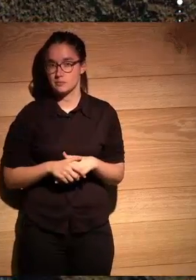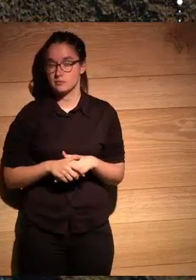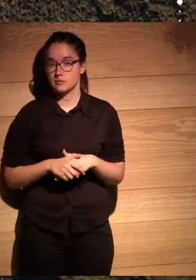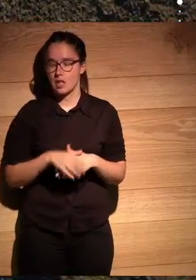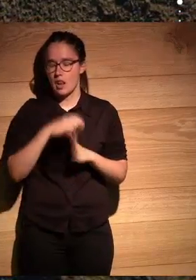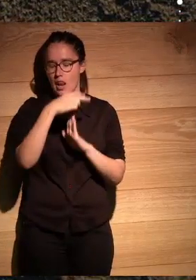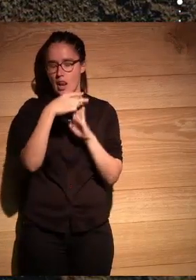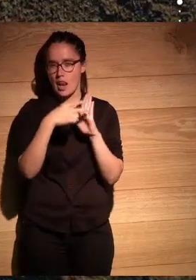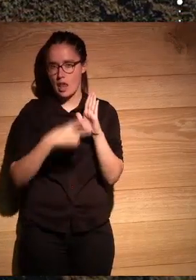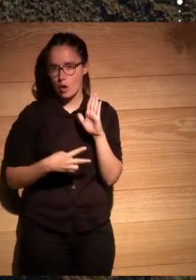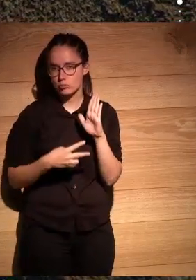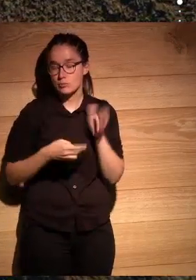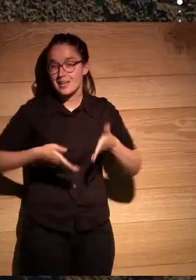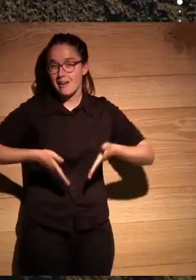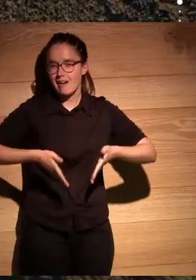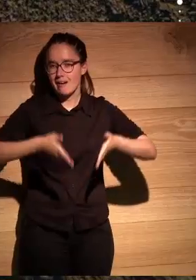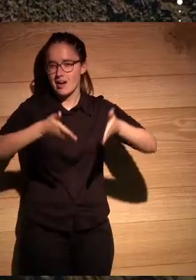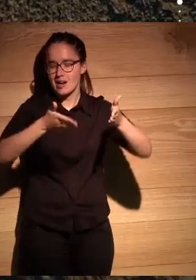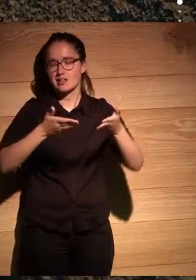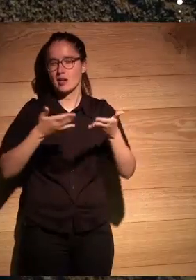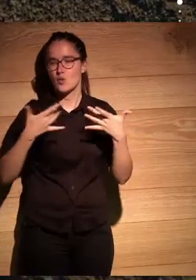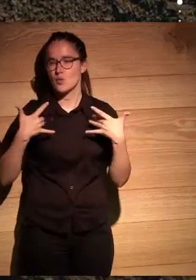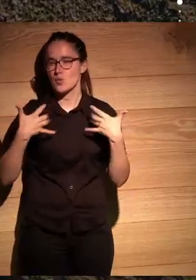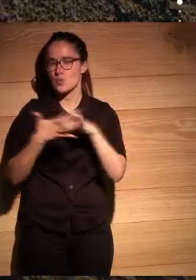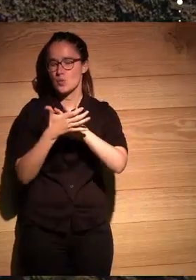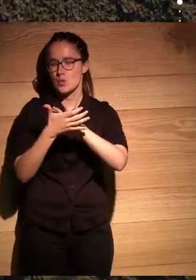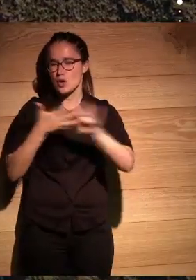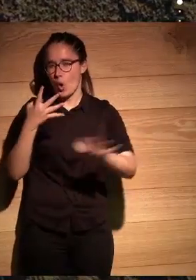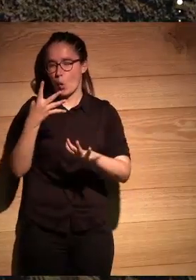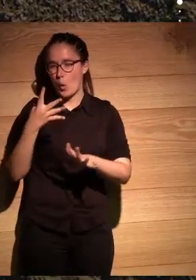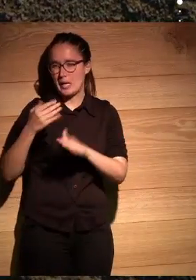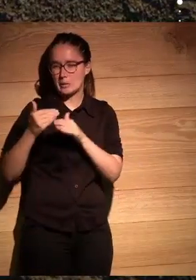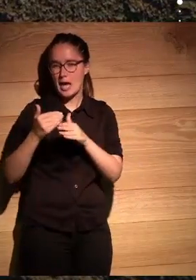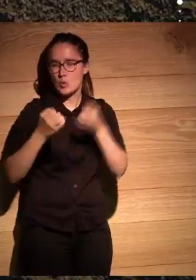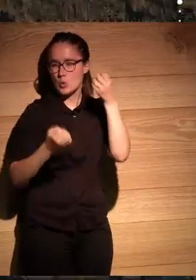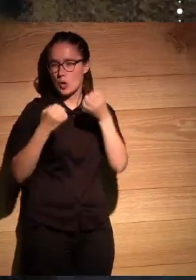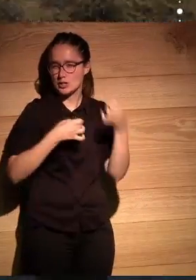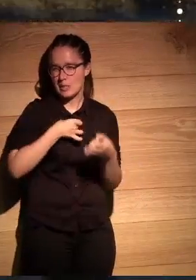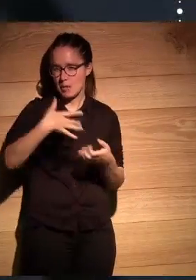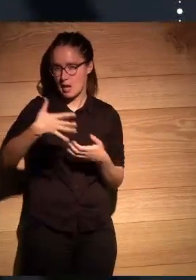leo por estas carreteras transitan veloces cuatro forajidos en un impala blanco